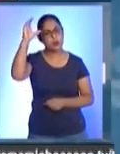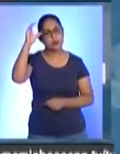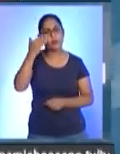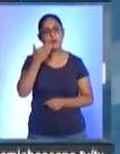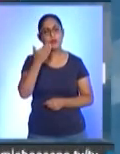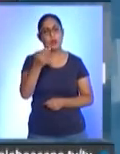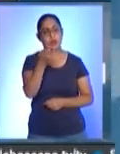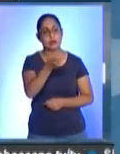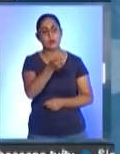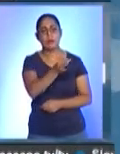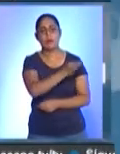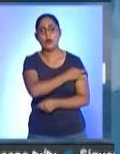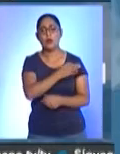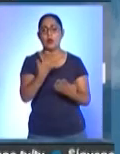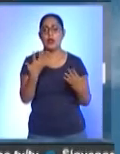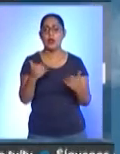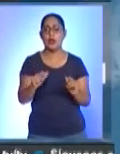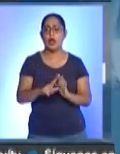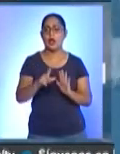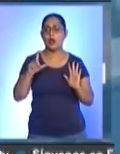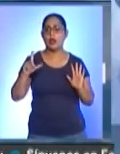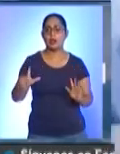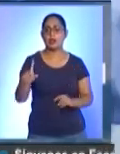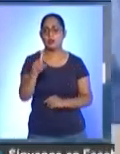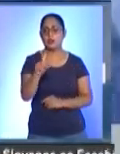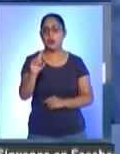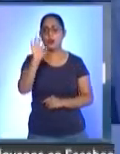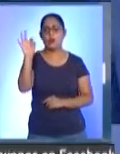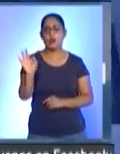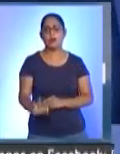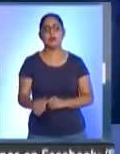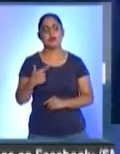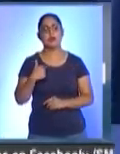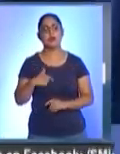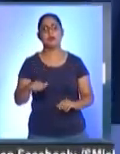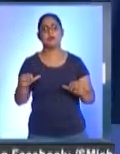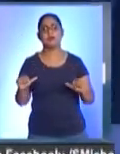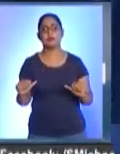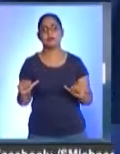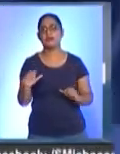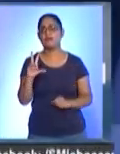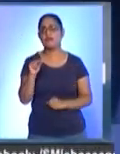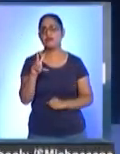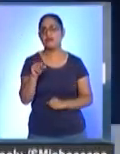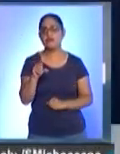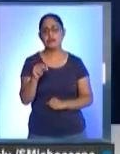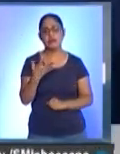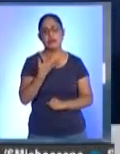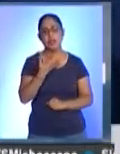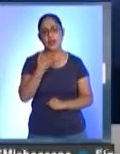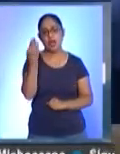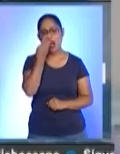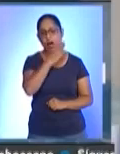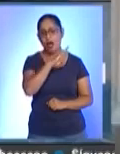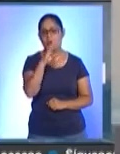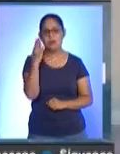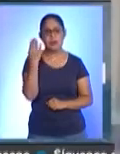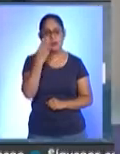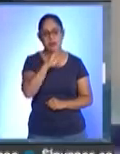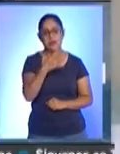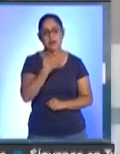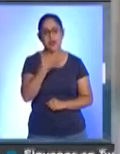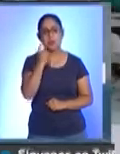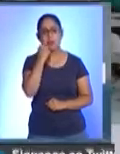todo, la vacuna no te protege al 100%, siempre hay un escape de un 4 o 5%, aunque sea la